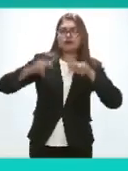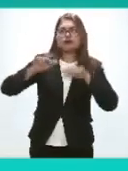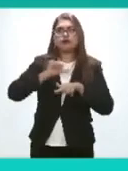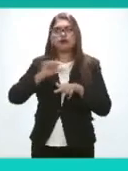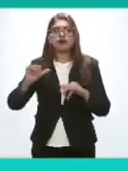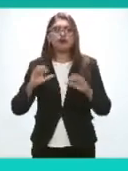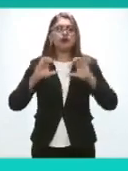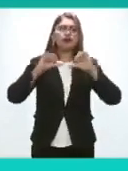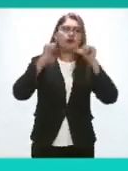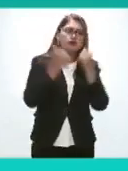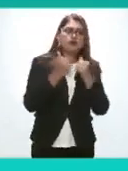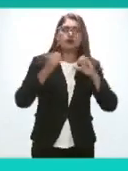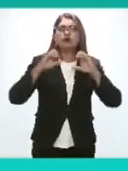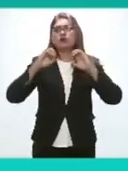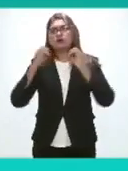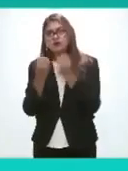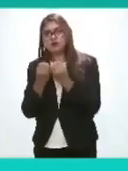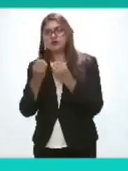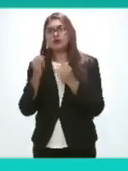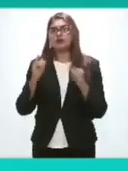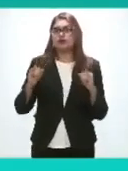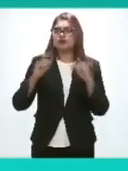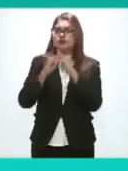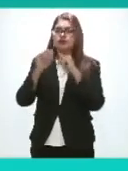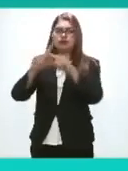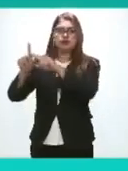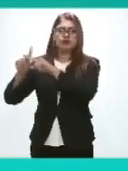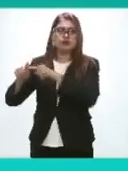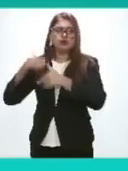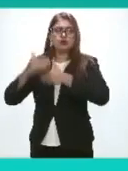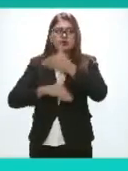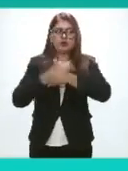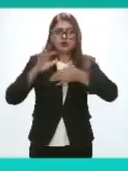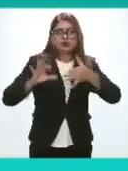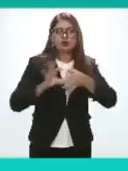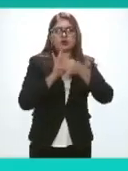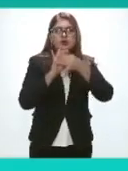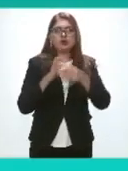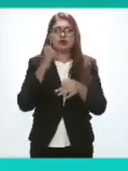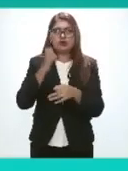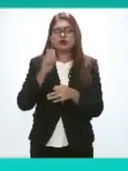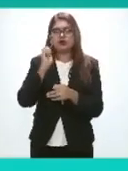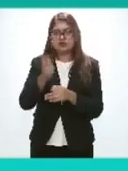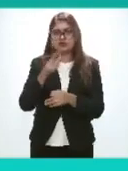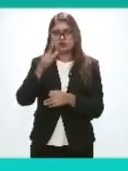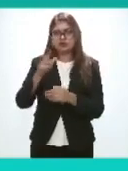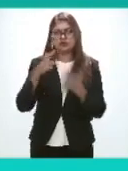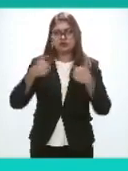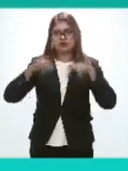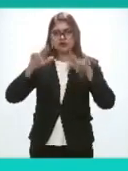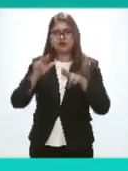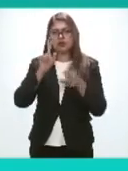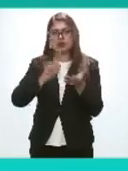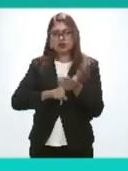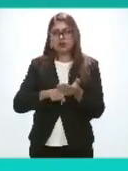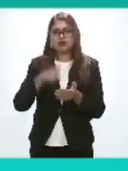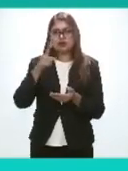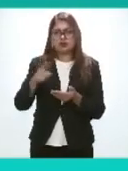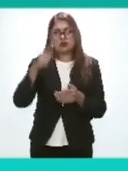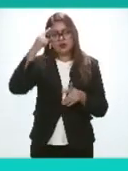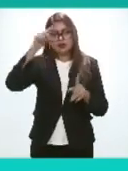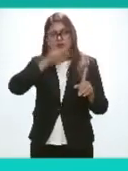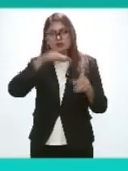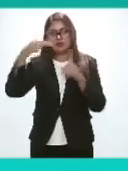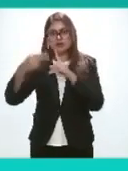instituciones que han sido parte del proceso ya que sin duda representa una visión nacional esta visión nacional que es